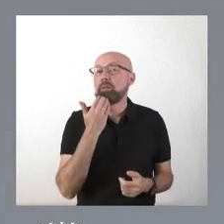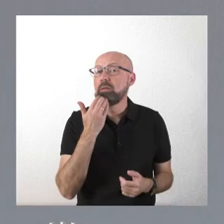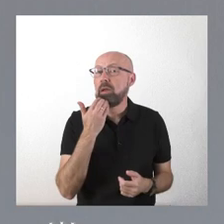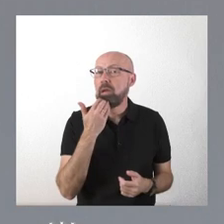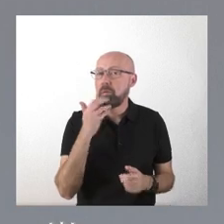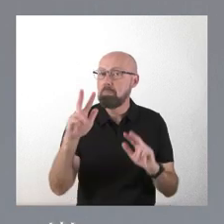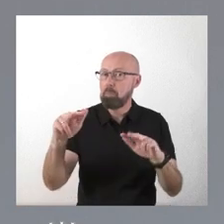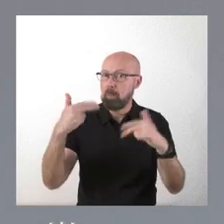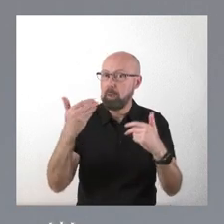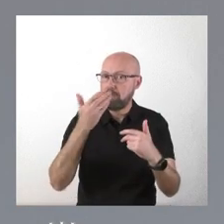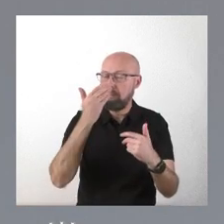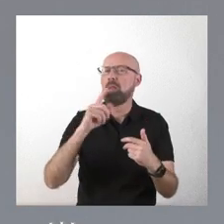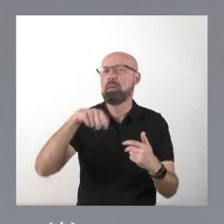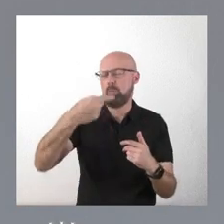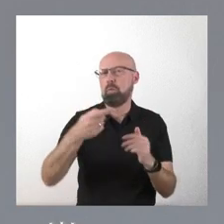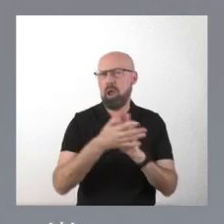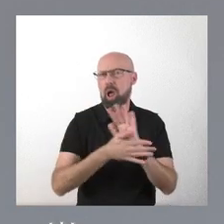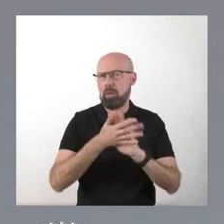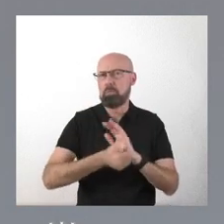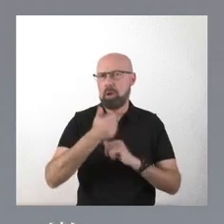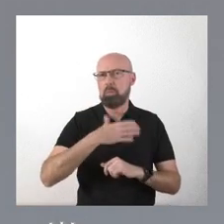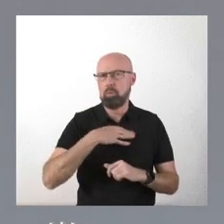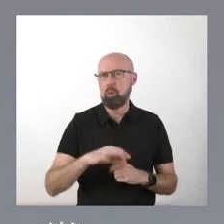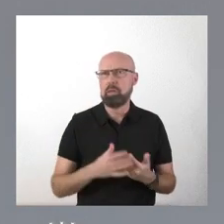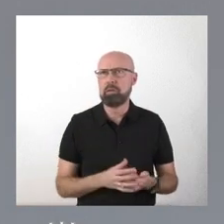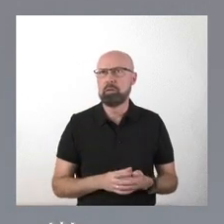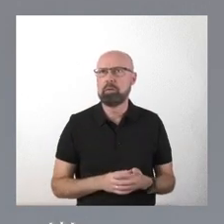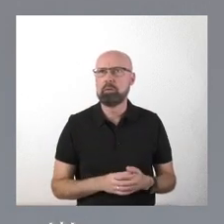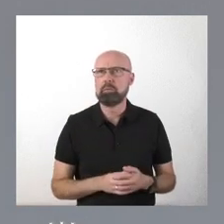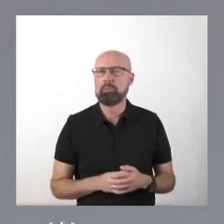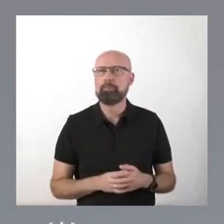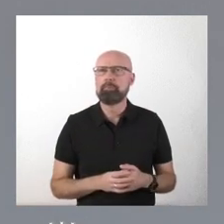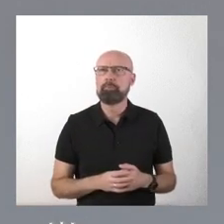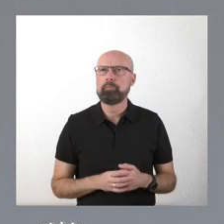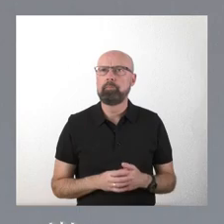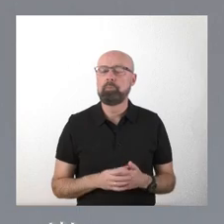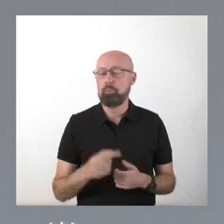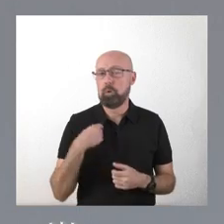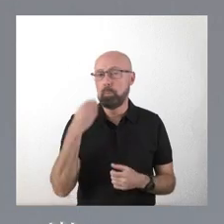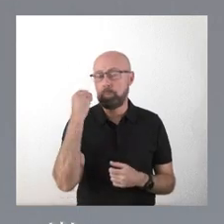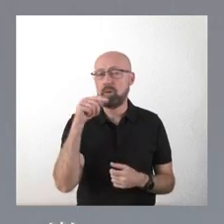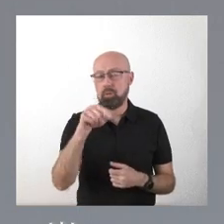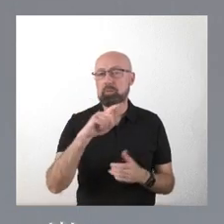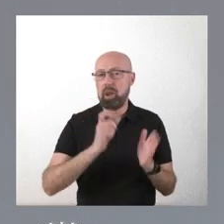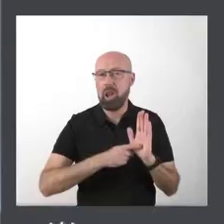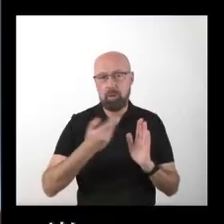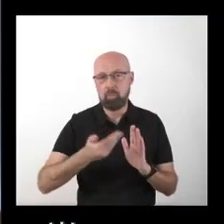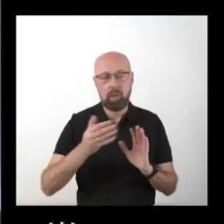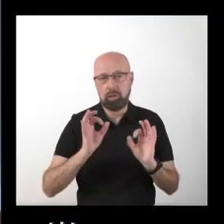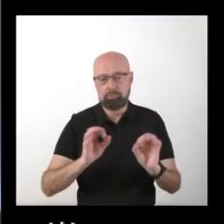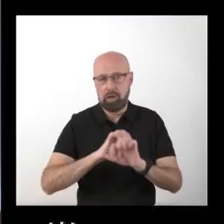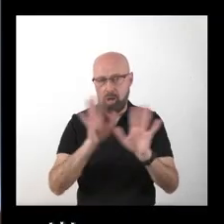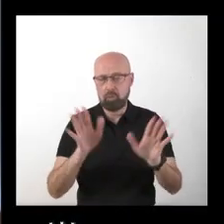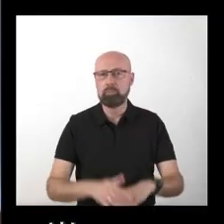podemos hablar lo que sea menester, todo lo que ustedes quieran. Pero yo creo que esta es la importancia de la ley. Gracias.